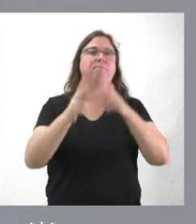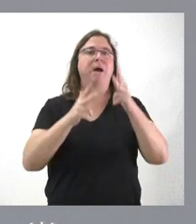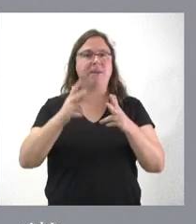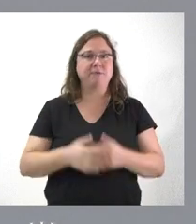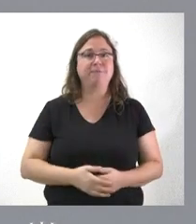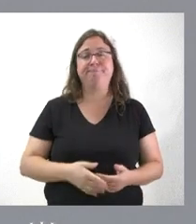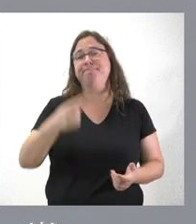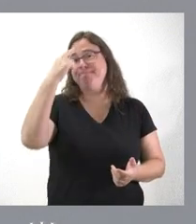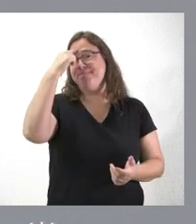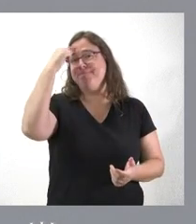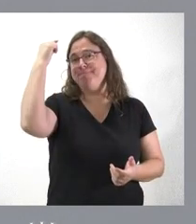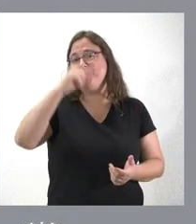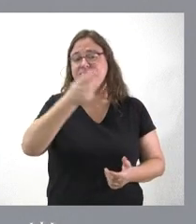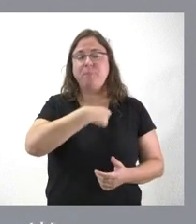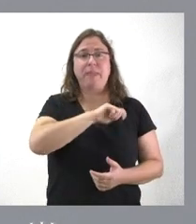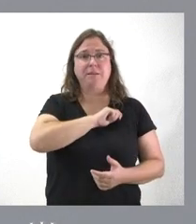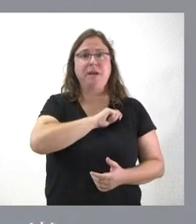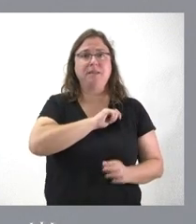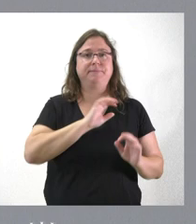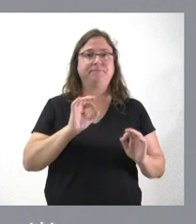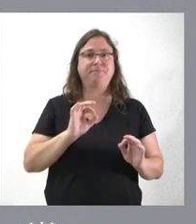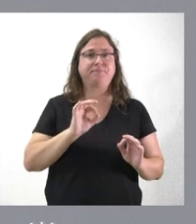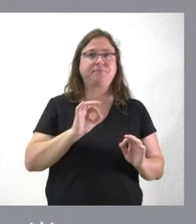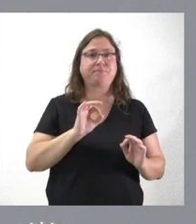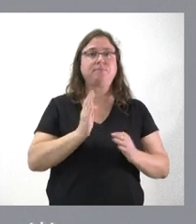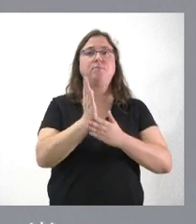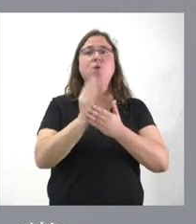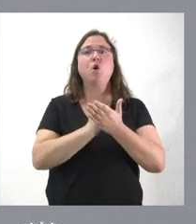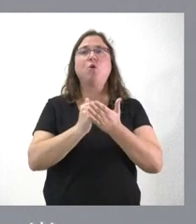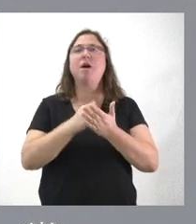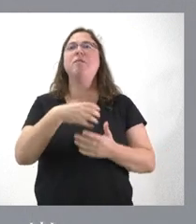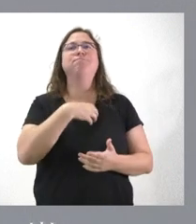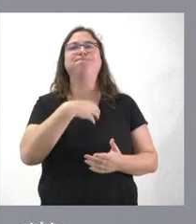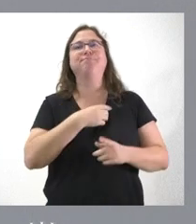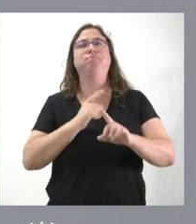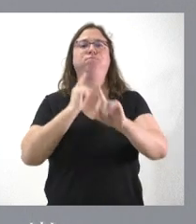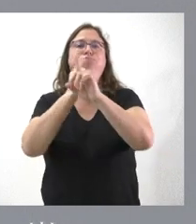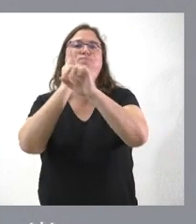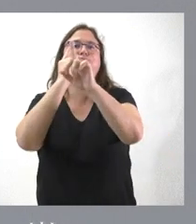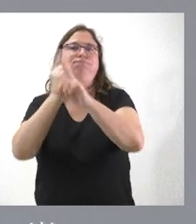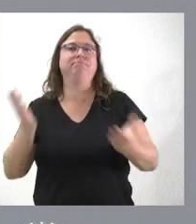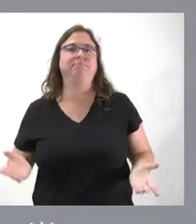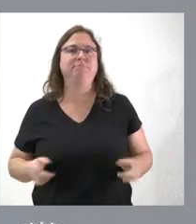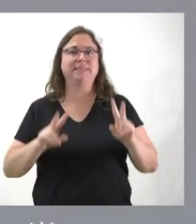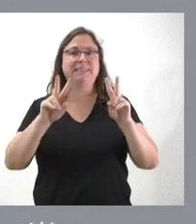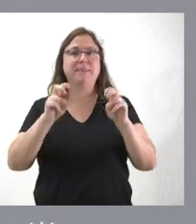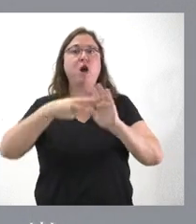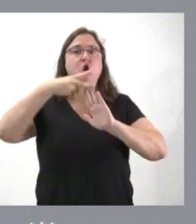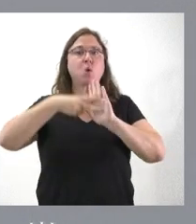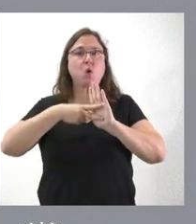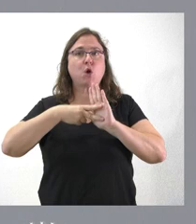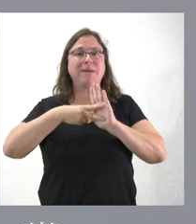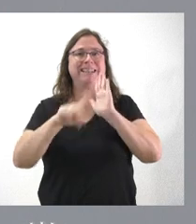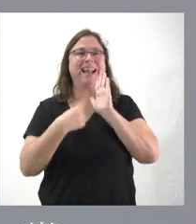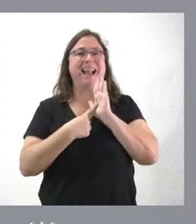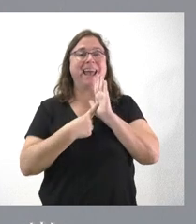Saben ustedes que en España las comunidades autónomas no podemos recurrir las normas con rango de